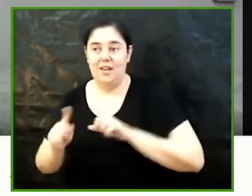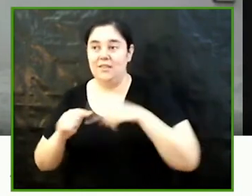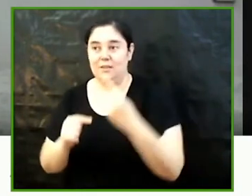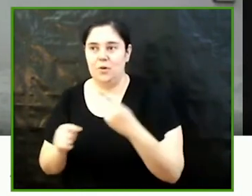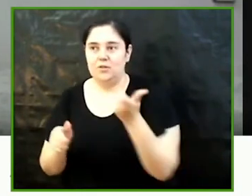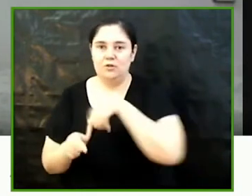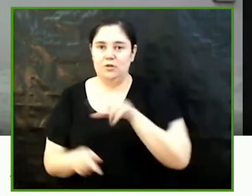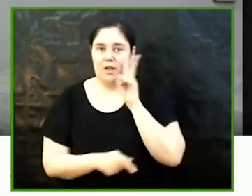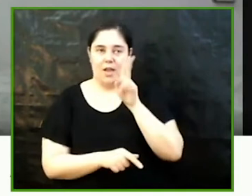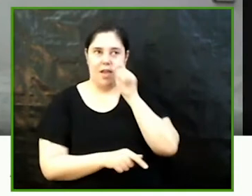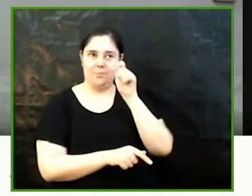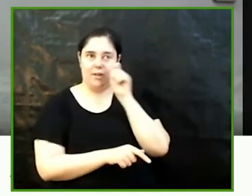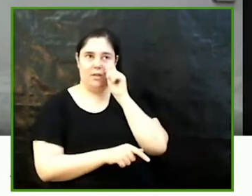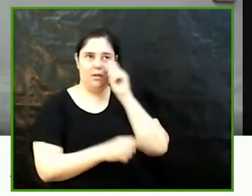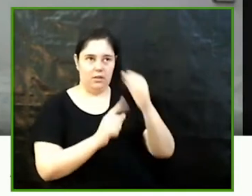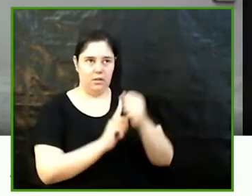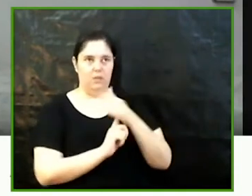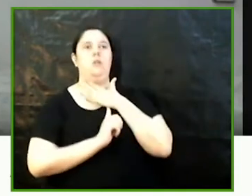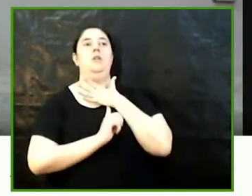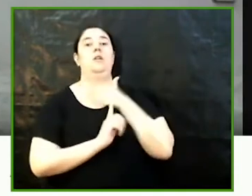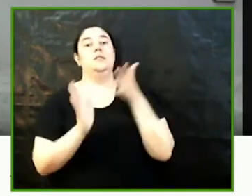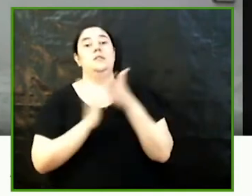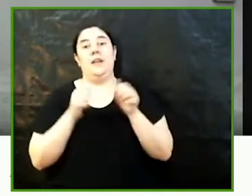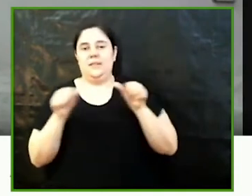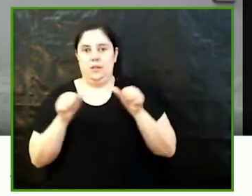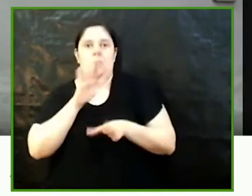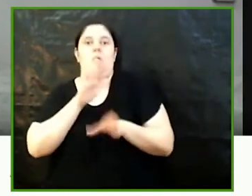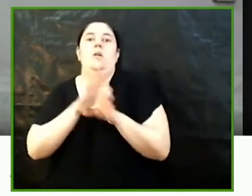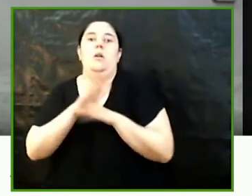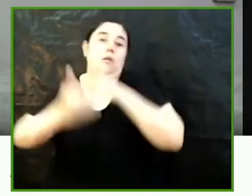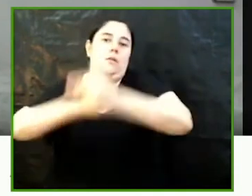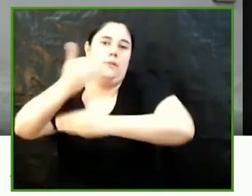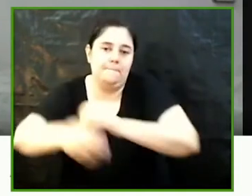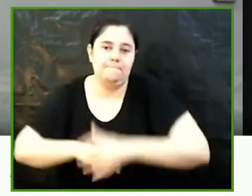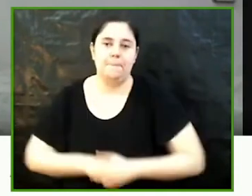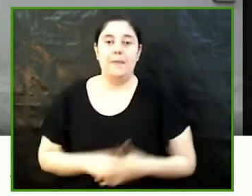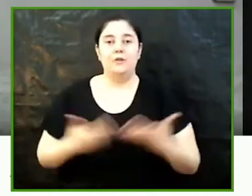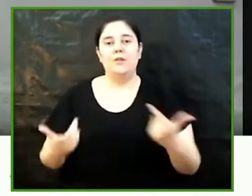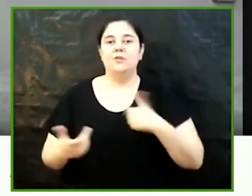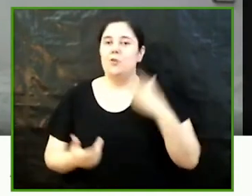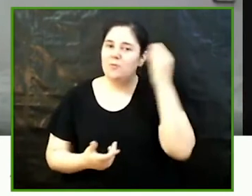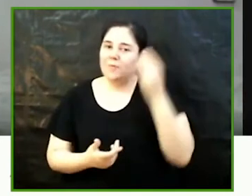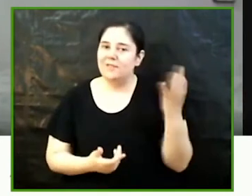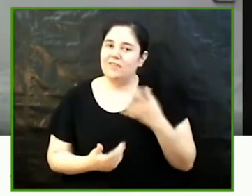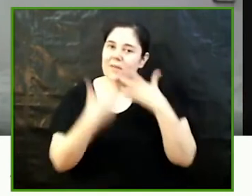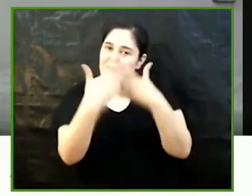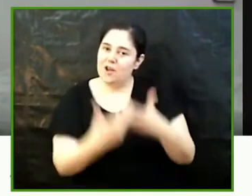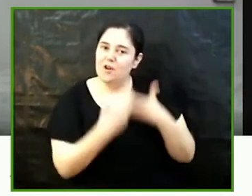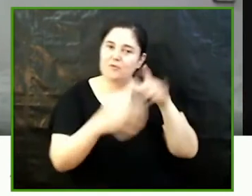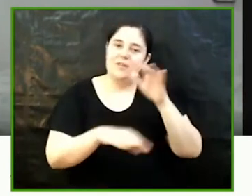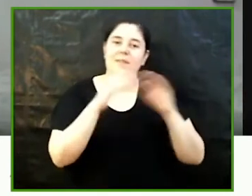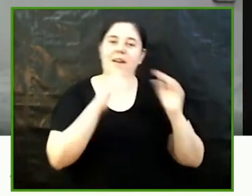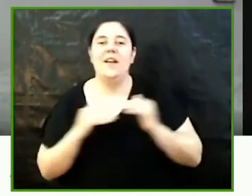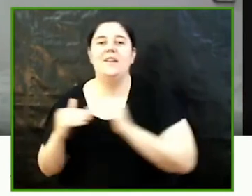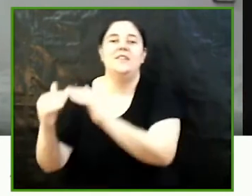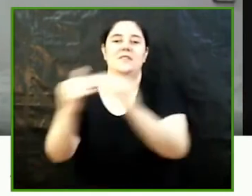al espectador e impulsaba la creación de nuevos estereotipos por lo que creo que debemos seguir luchando por la igualdad en todos sus